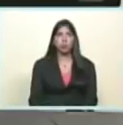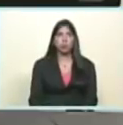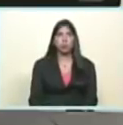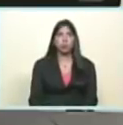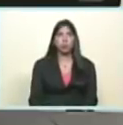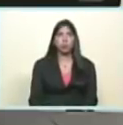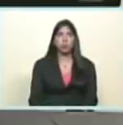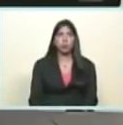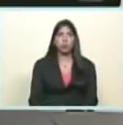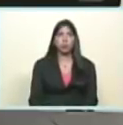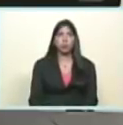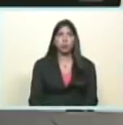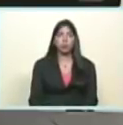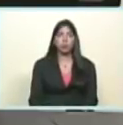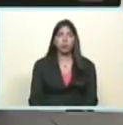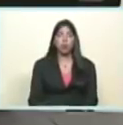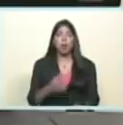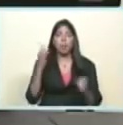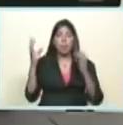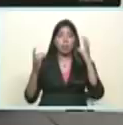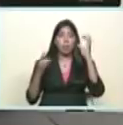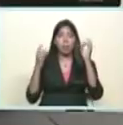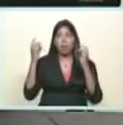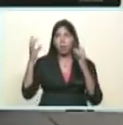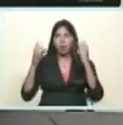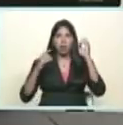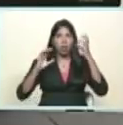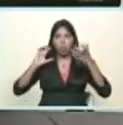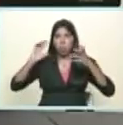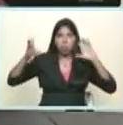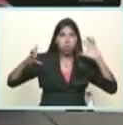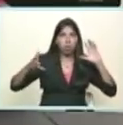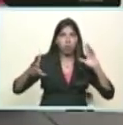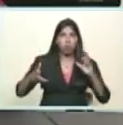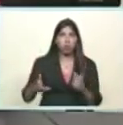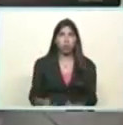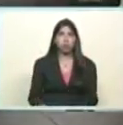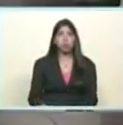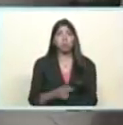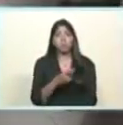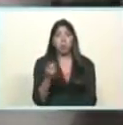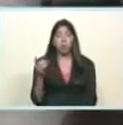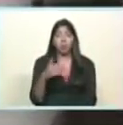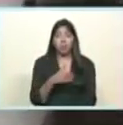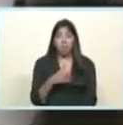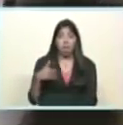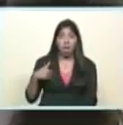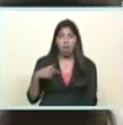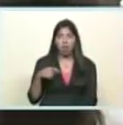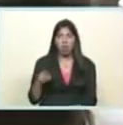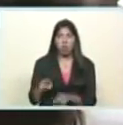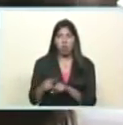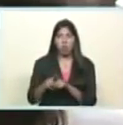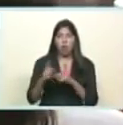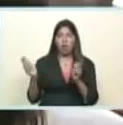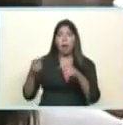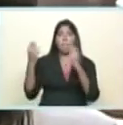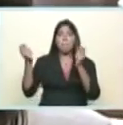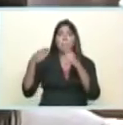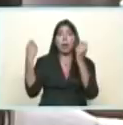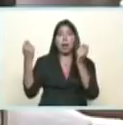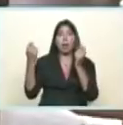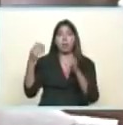pasan de la raya más allá del aventurerismo y si pretenden convertir la campaña electoral